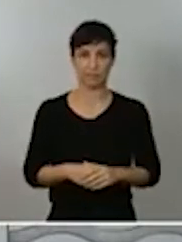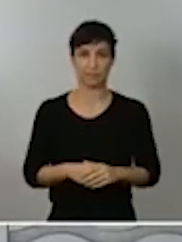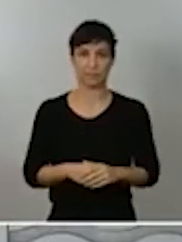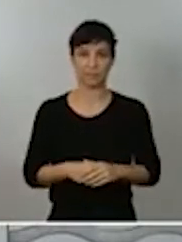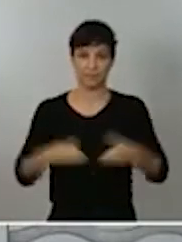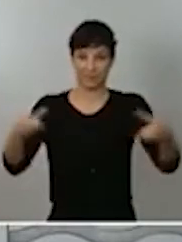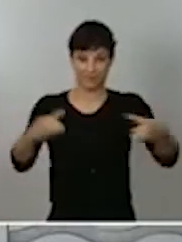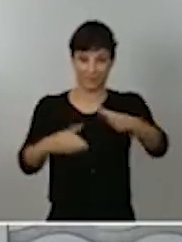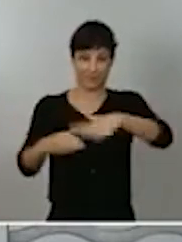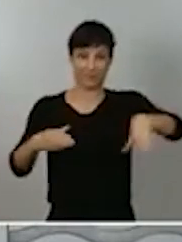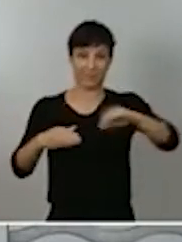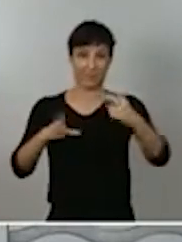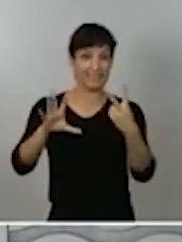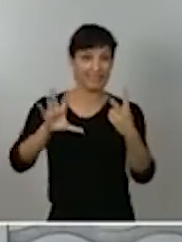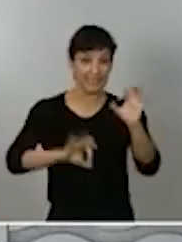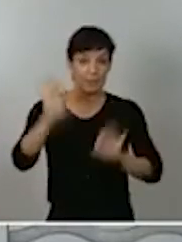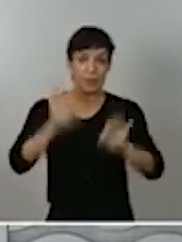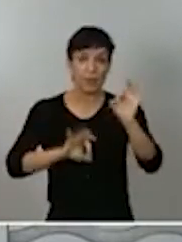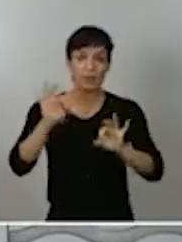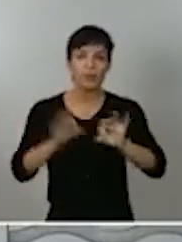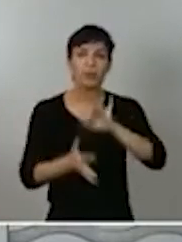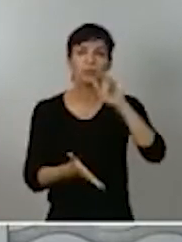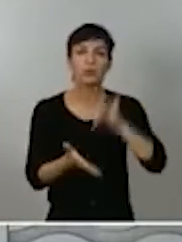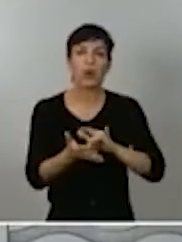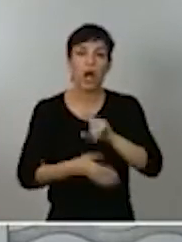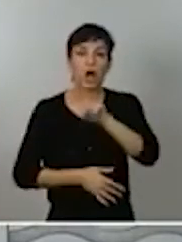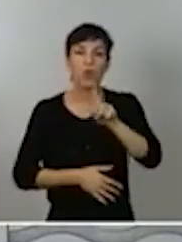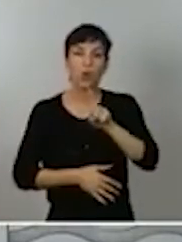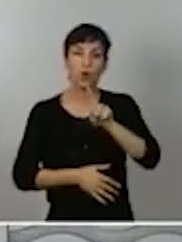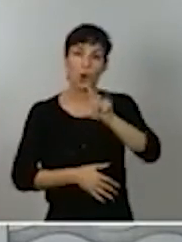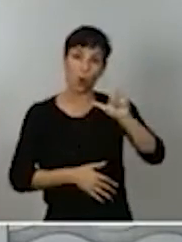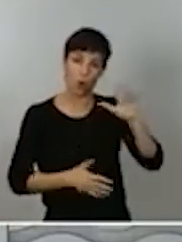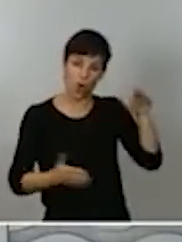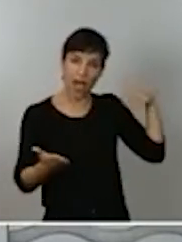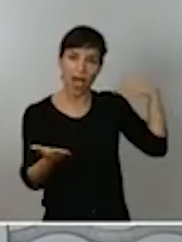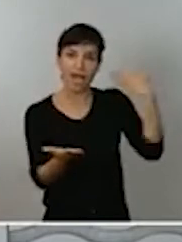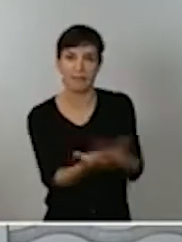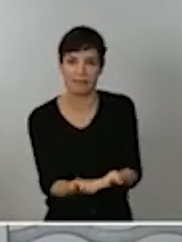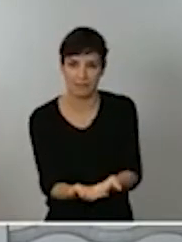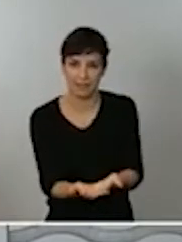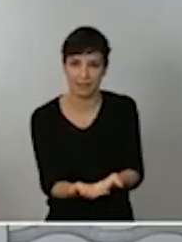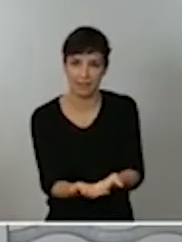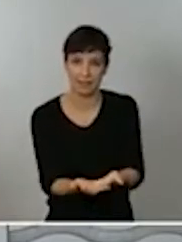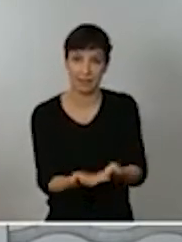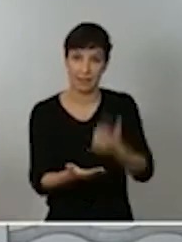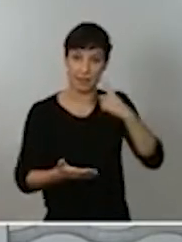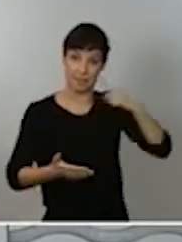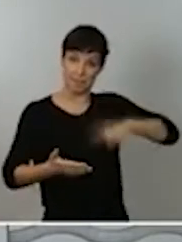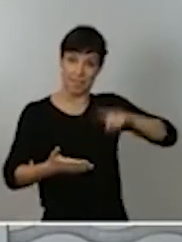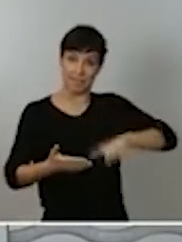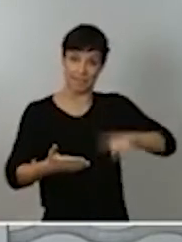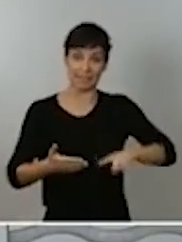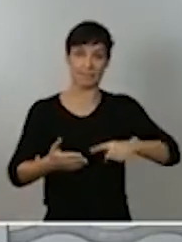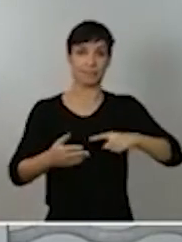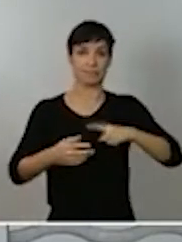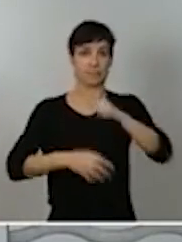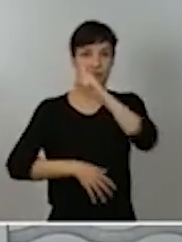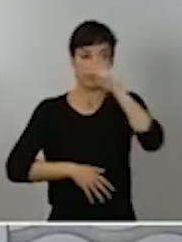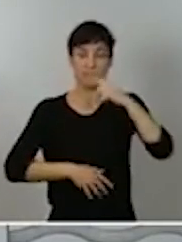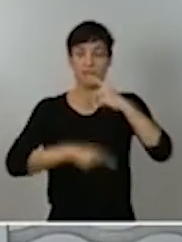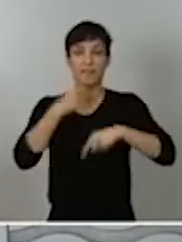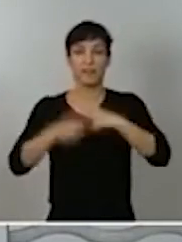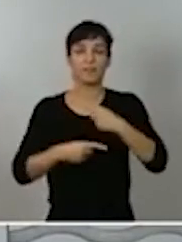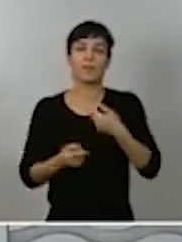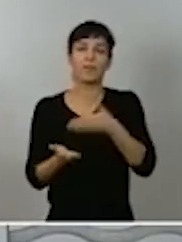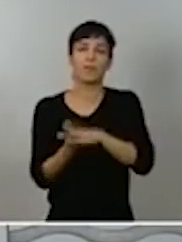de estos casos se han producido desde el 1 de julio. En estos mismos meses, las familias madrileñas han perdido a 1.209